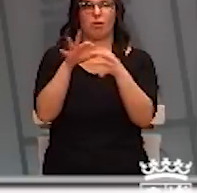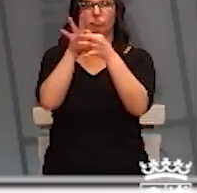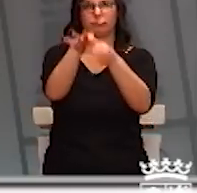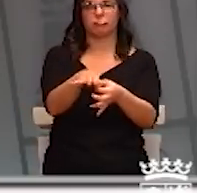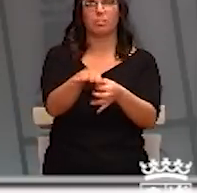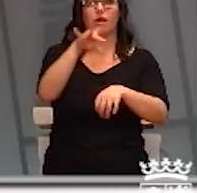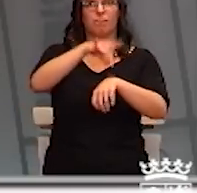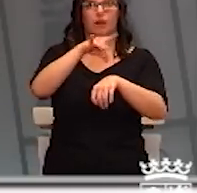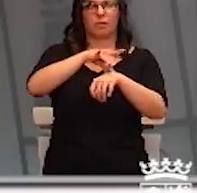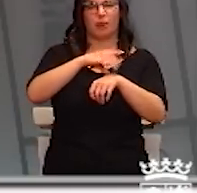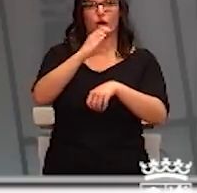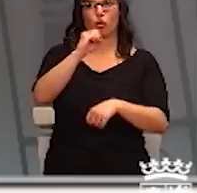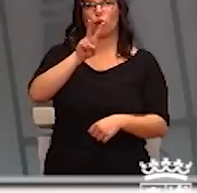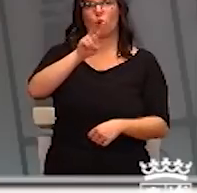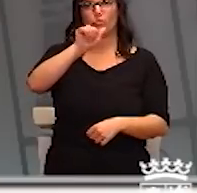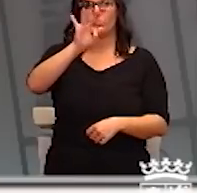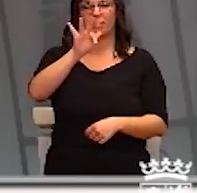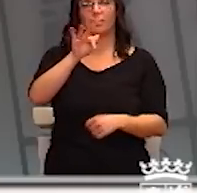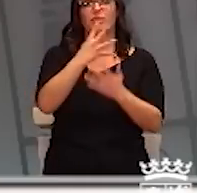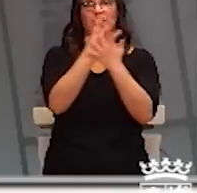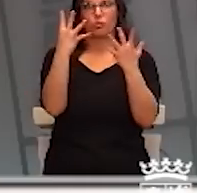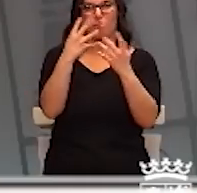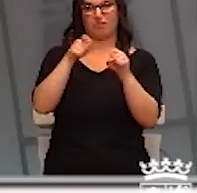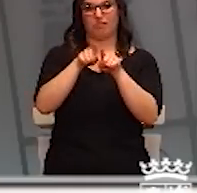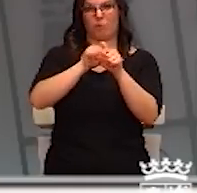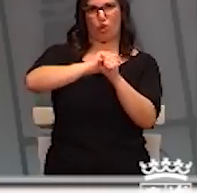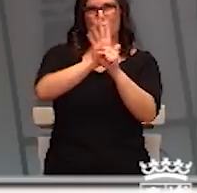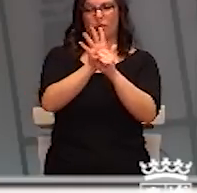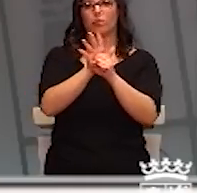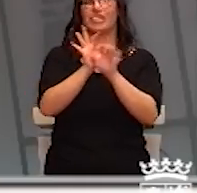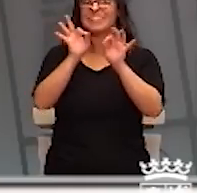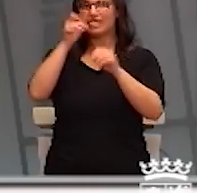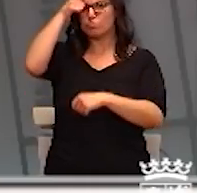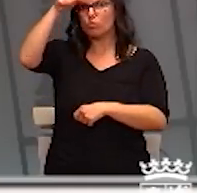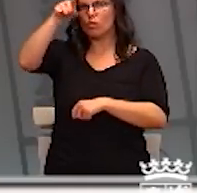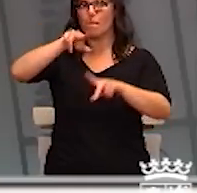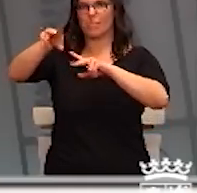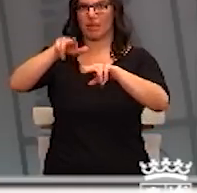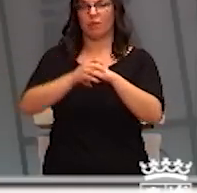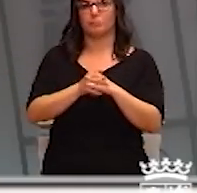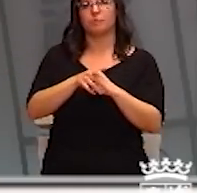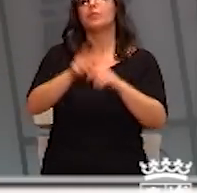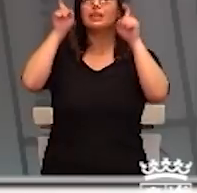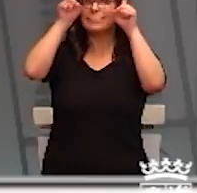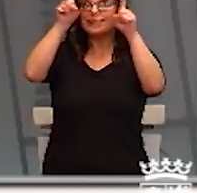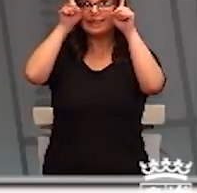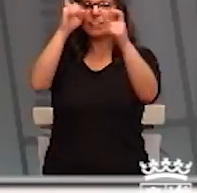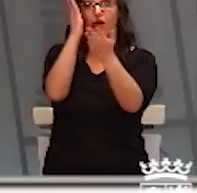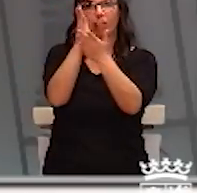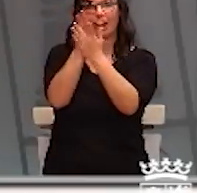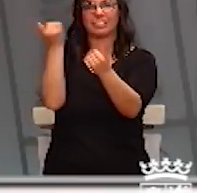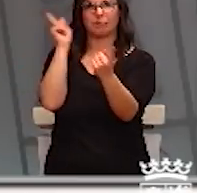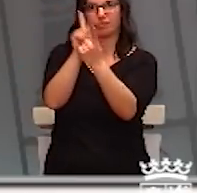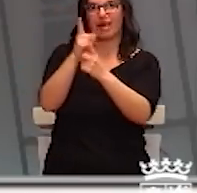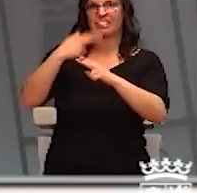del COVID-19 en el municipio de Miranda de Ebro. En primer lugar, se suspende la actividad docente presencial y las actividades